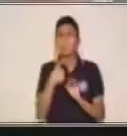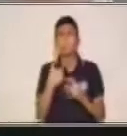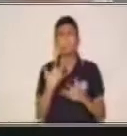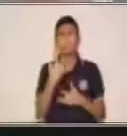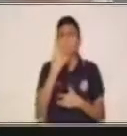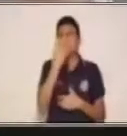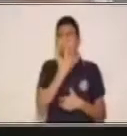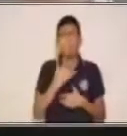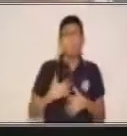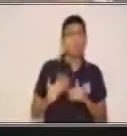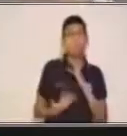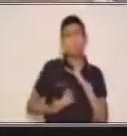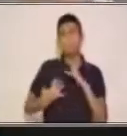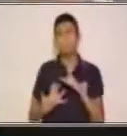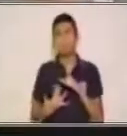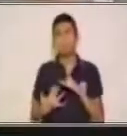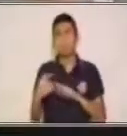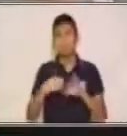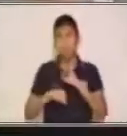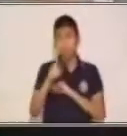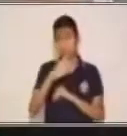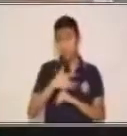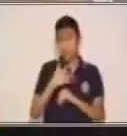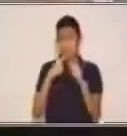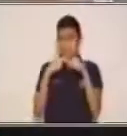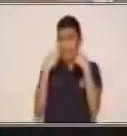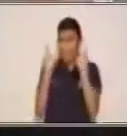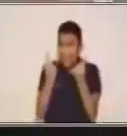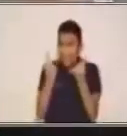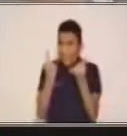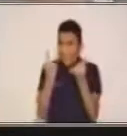¿Enojado? ¿Feliz?